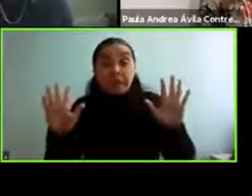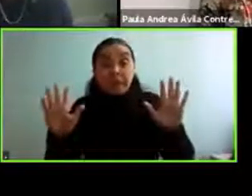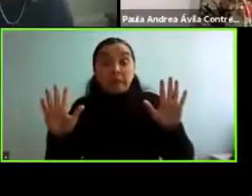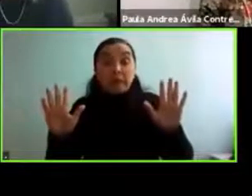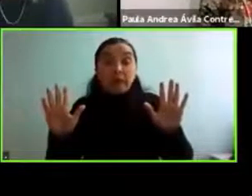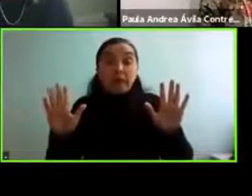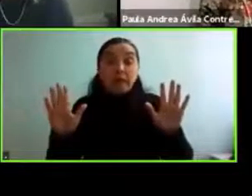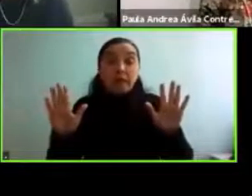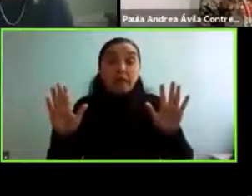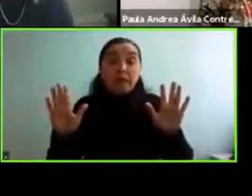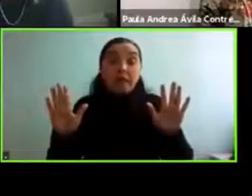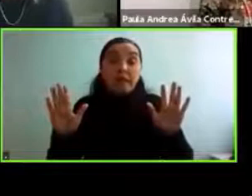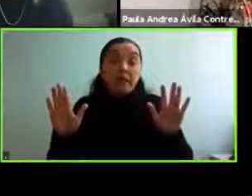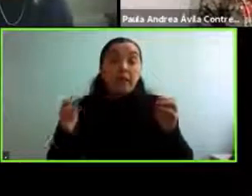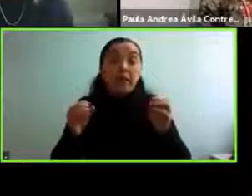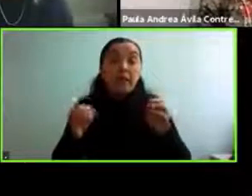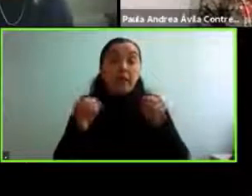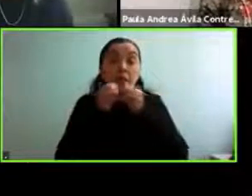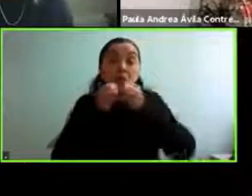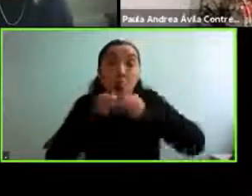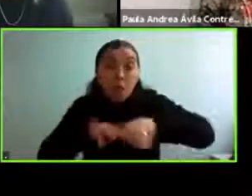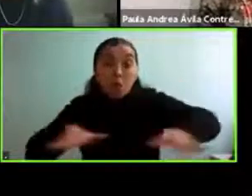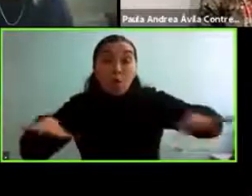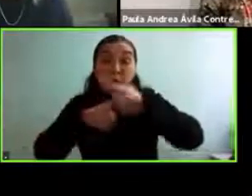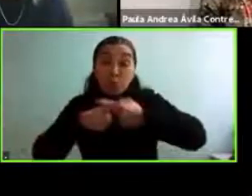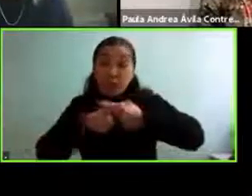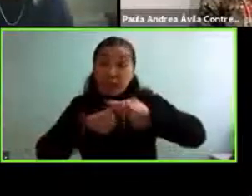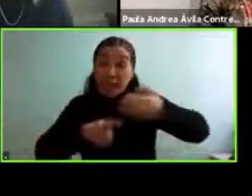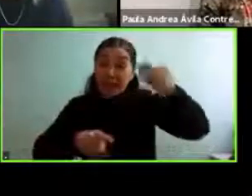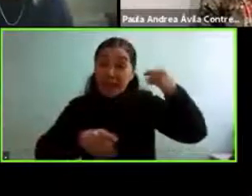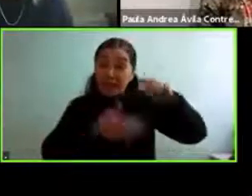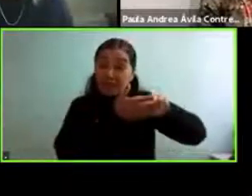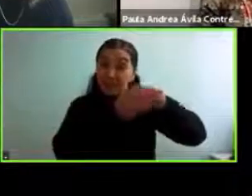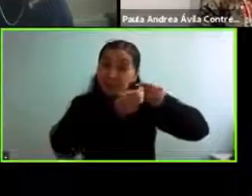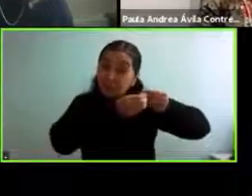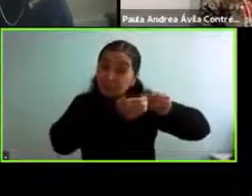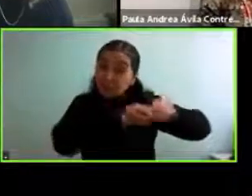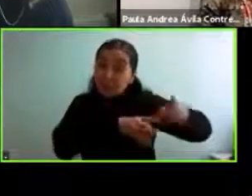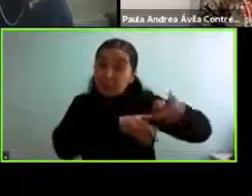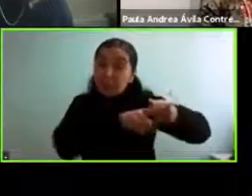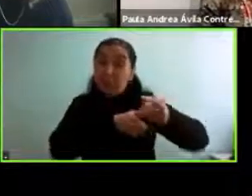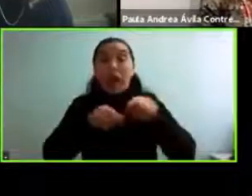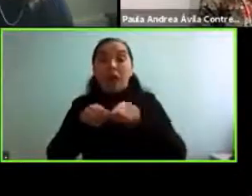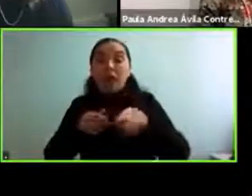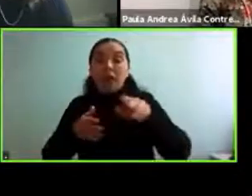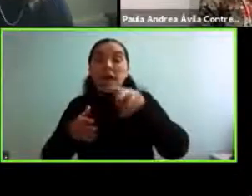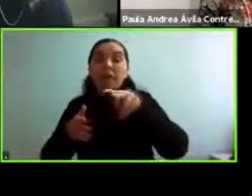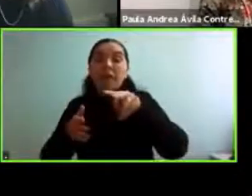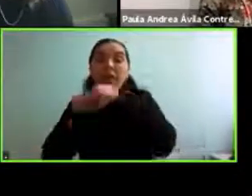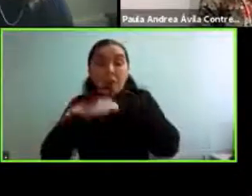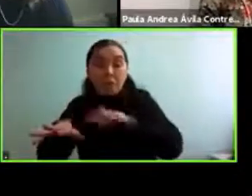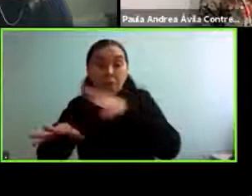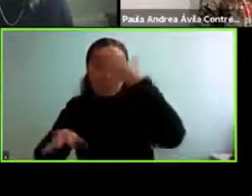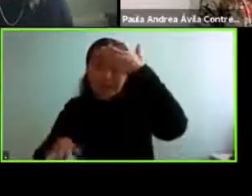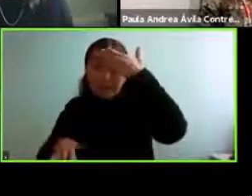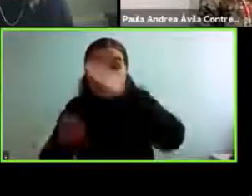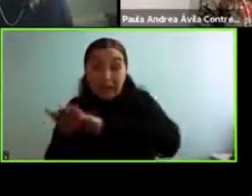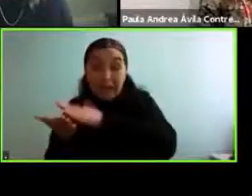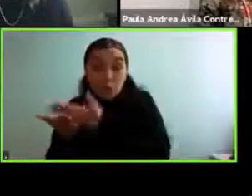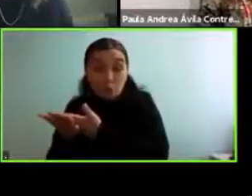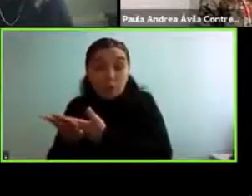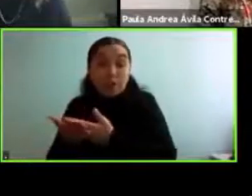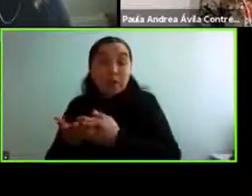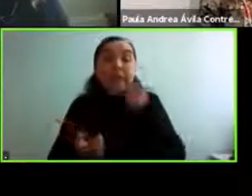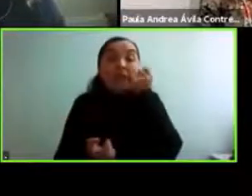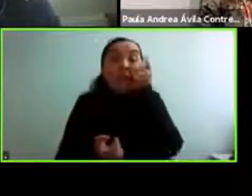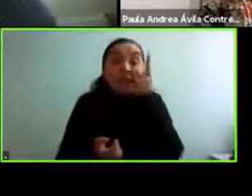que bueno tanto el estallido social como ahora lo de la pandemia de esta oportunidad de entender que las personas mayores están viviendo en una